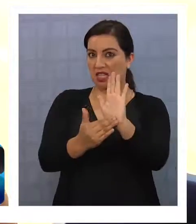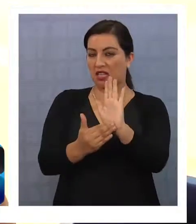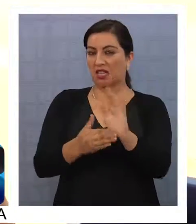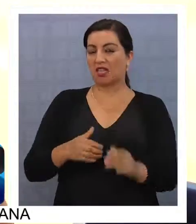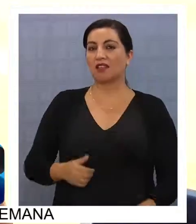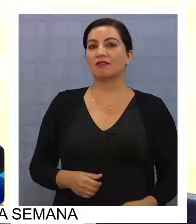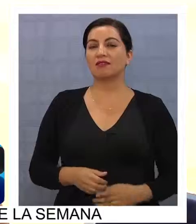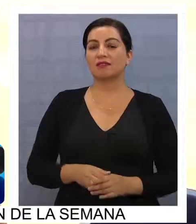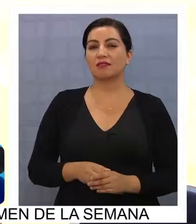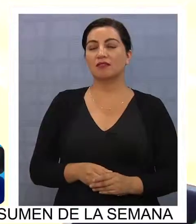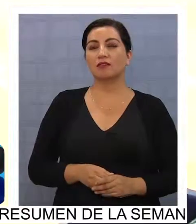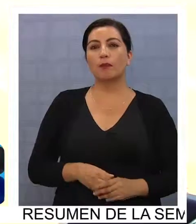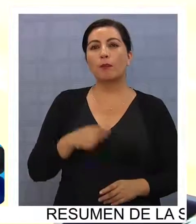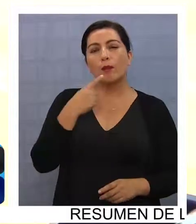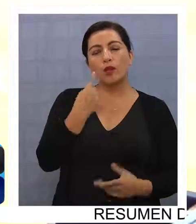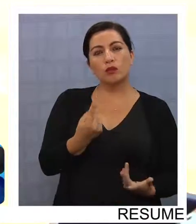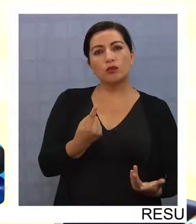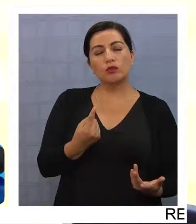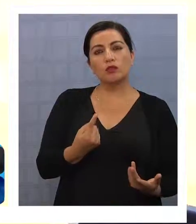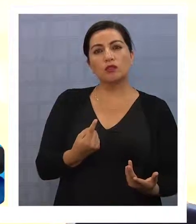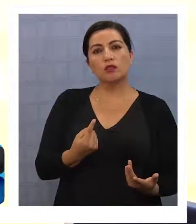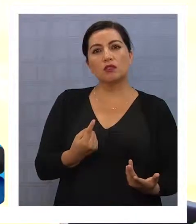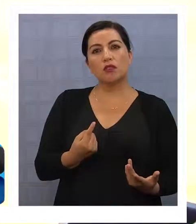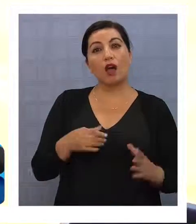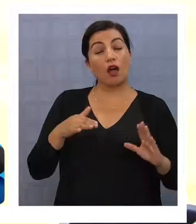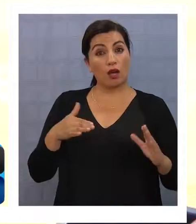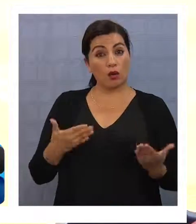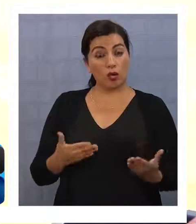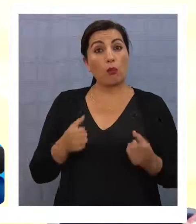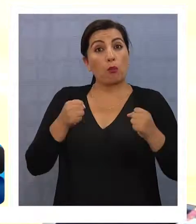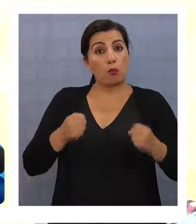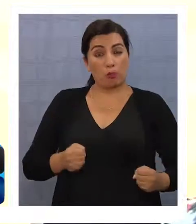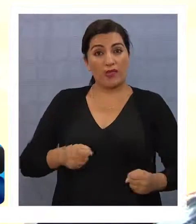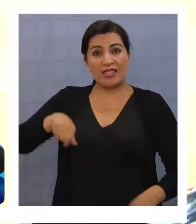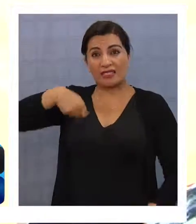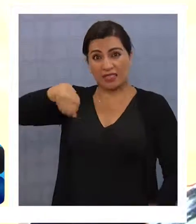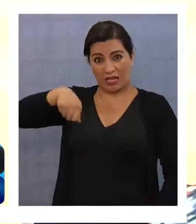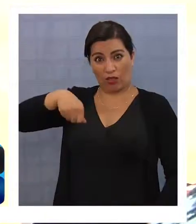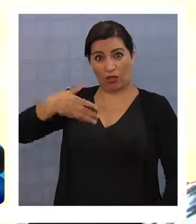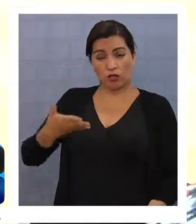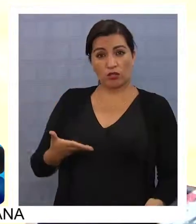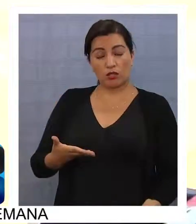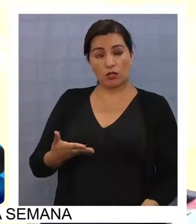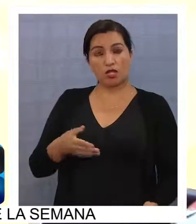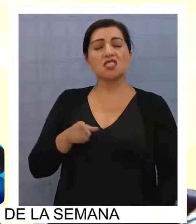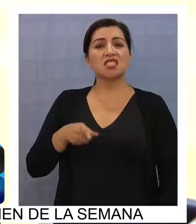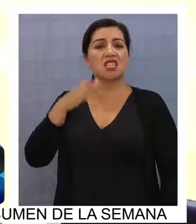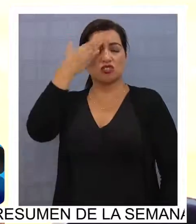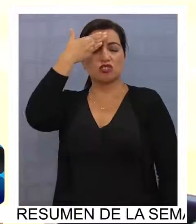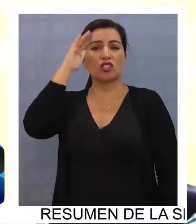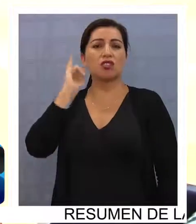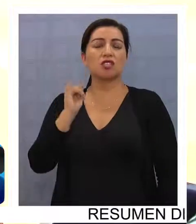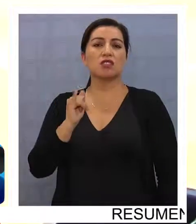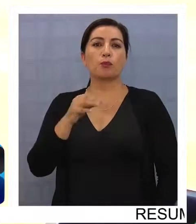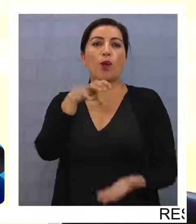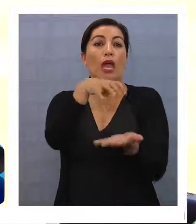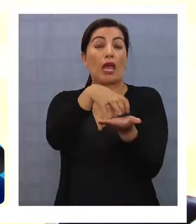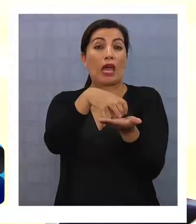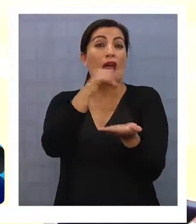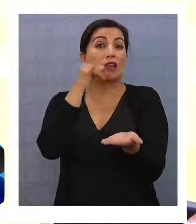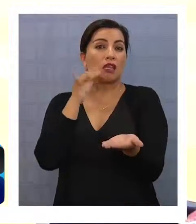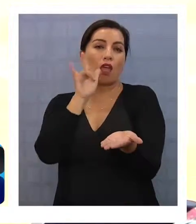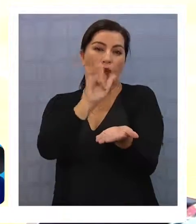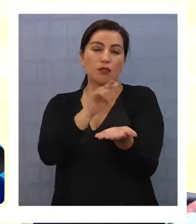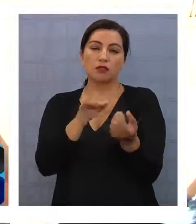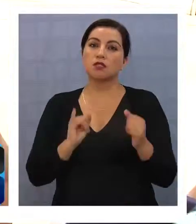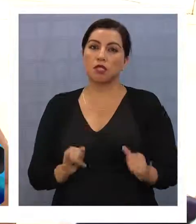¿Sí? ¿Está en un tiempo óptimo para ser senador? Sí, yo creo que sí, porque él quiere mucho a Iquique. Da mucho